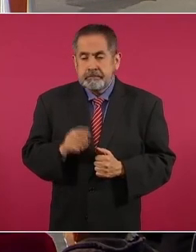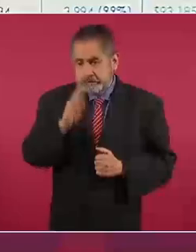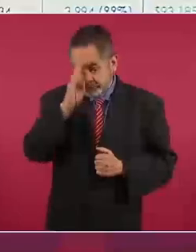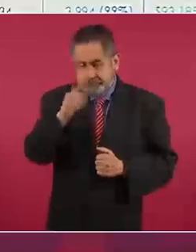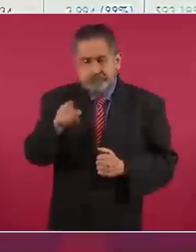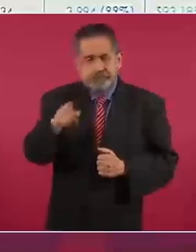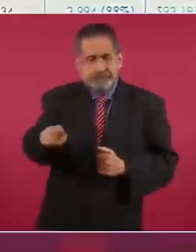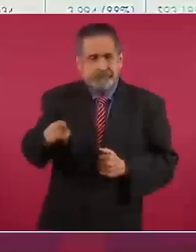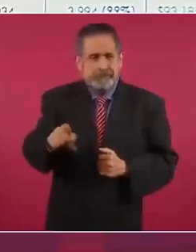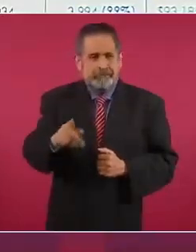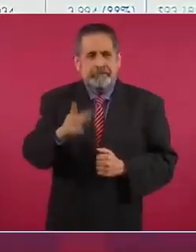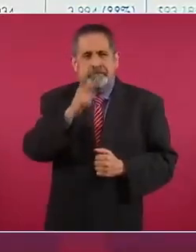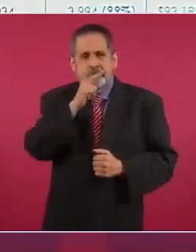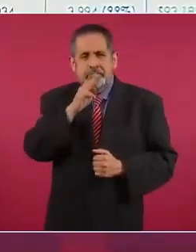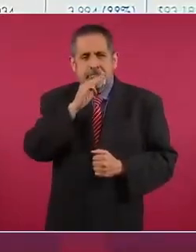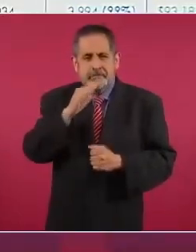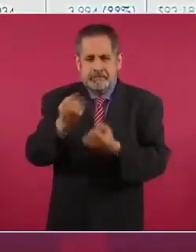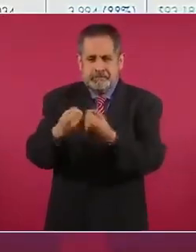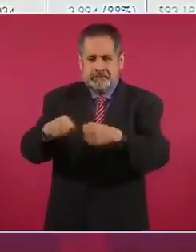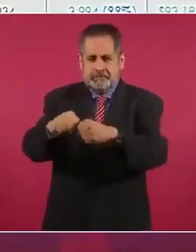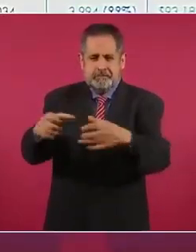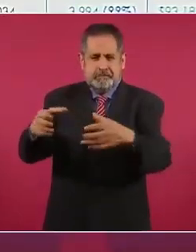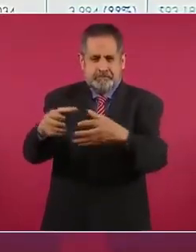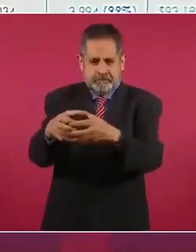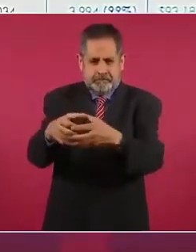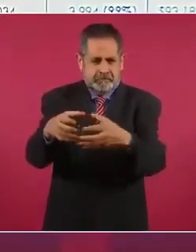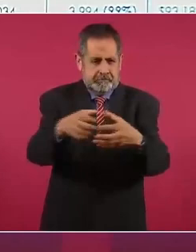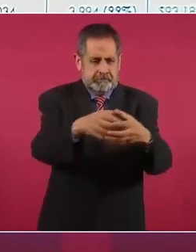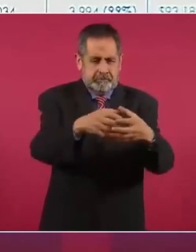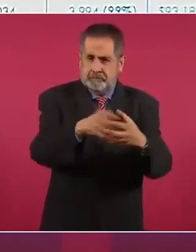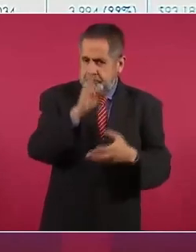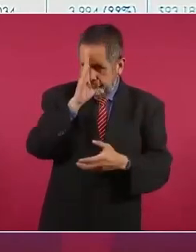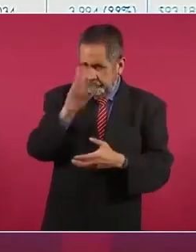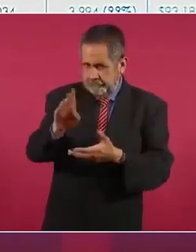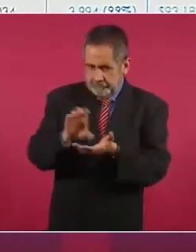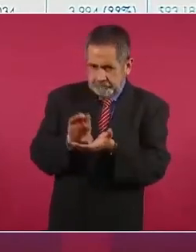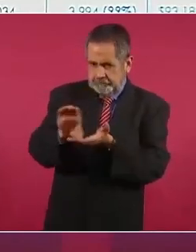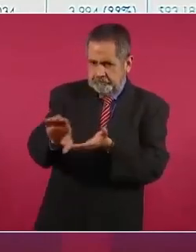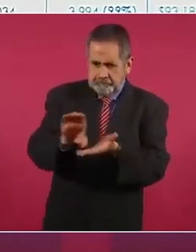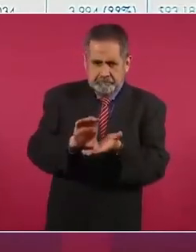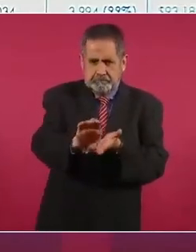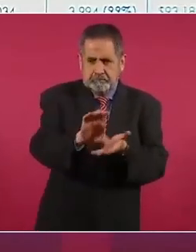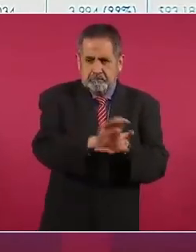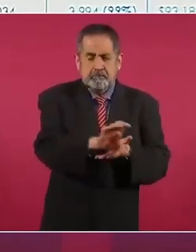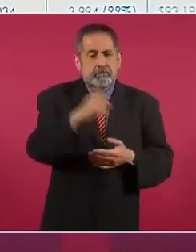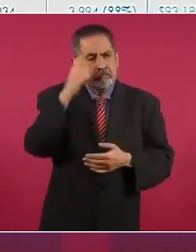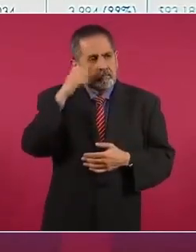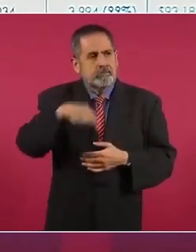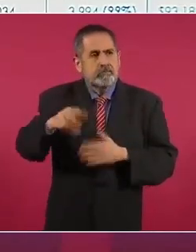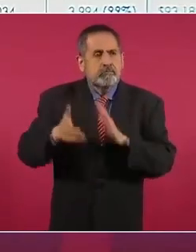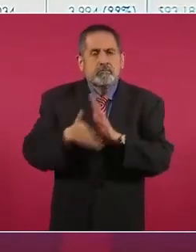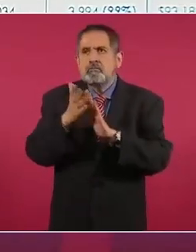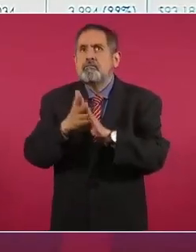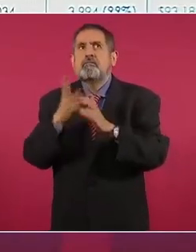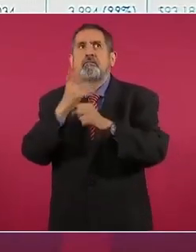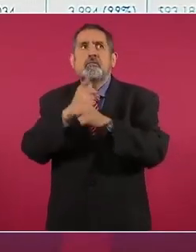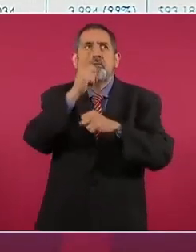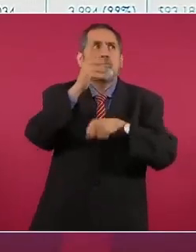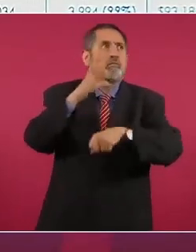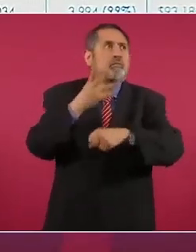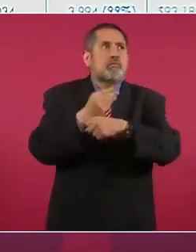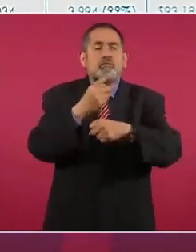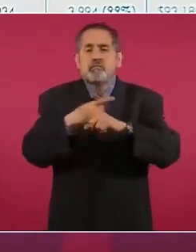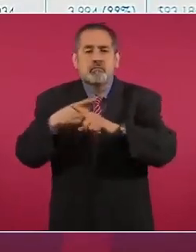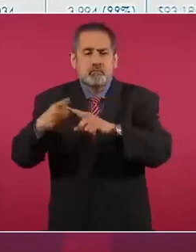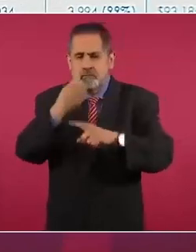las sociedades de madres, de padres de familia para el mantenimiento de